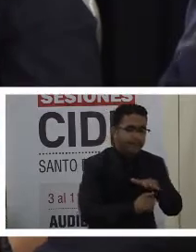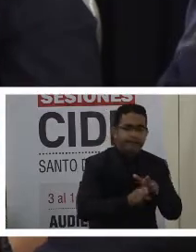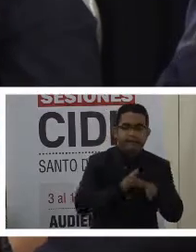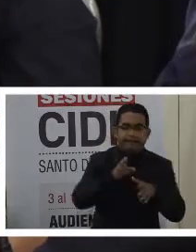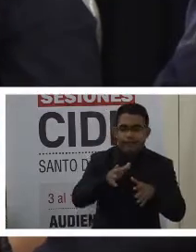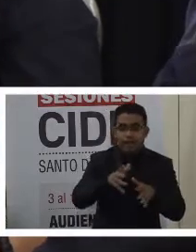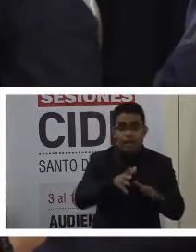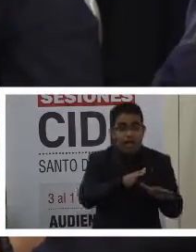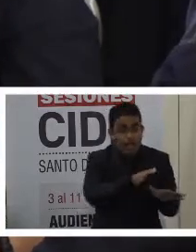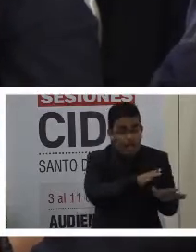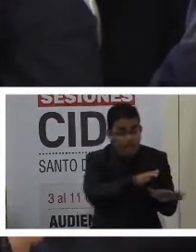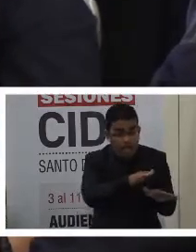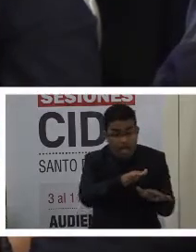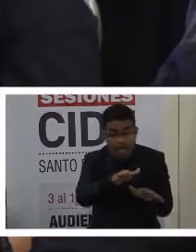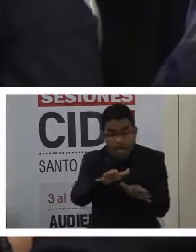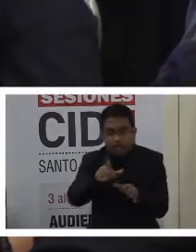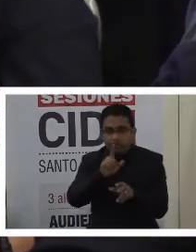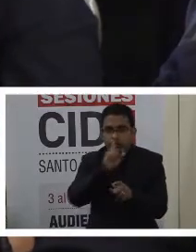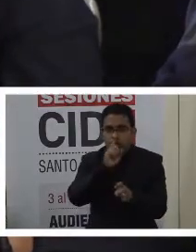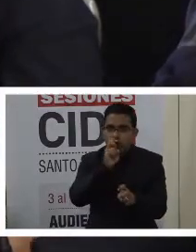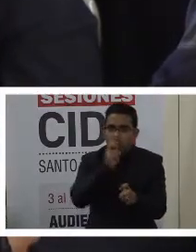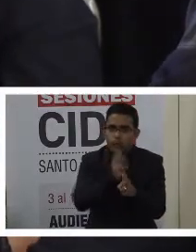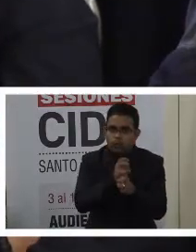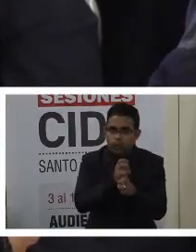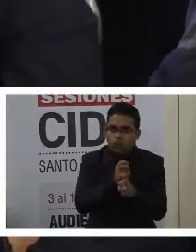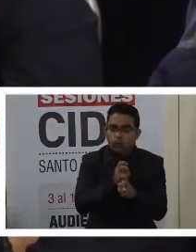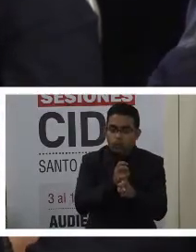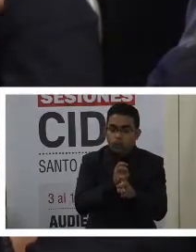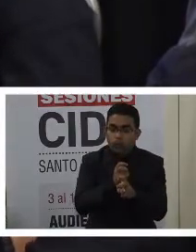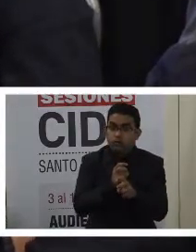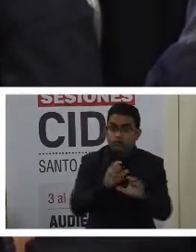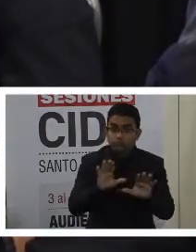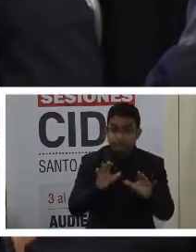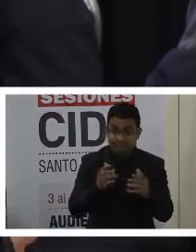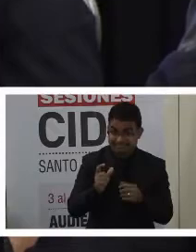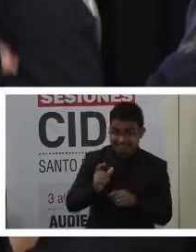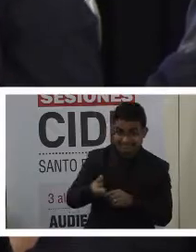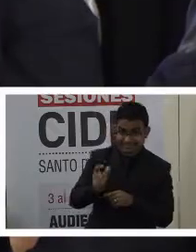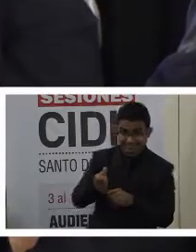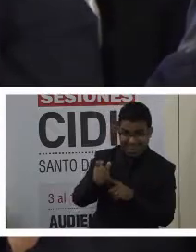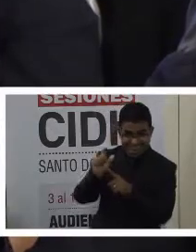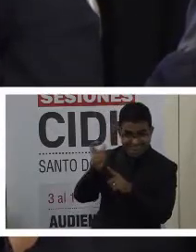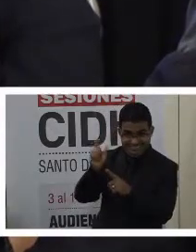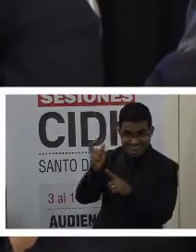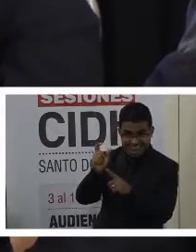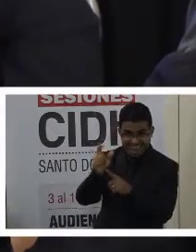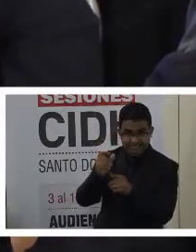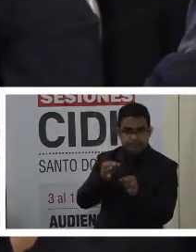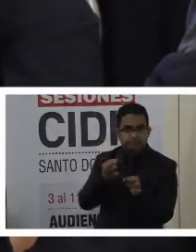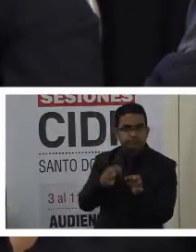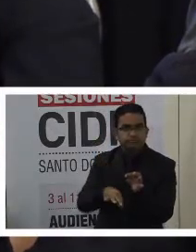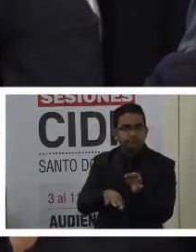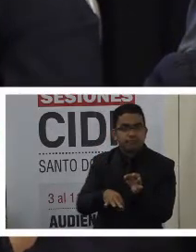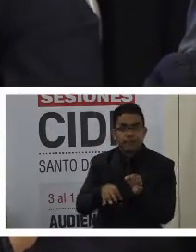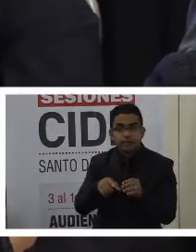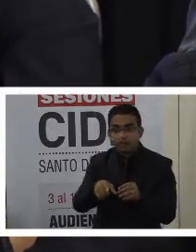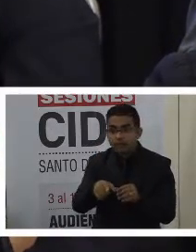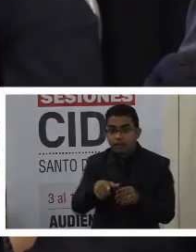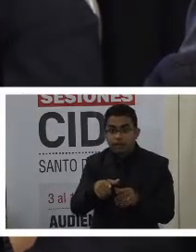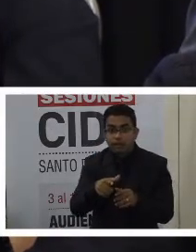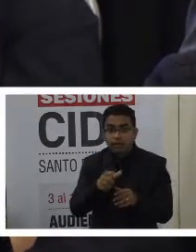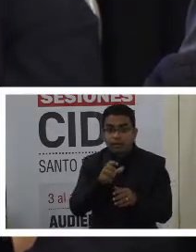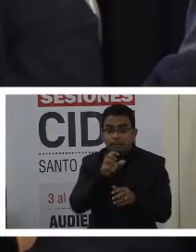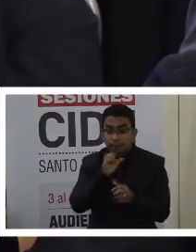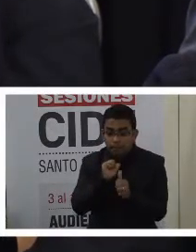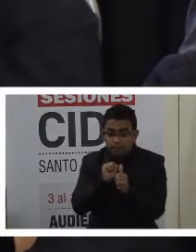Es decir, es un trámite engorroso para las personas. Bueno, hoy con el carnet de la patria, las personas inmediatamente